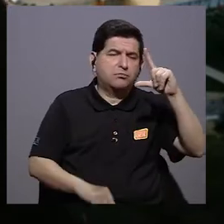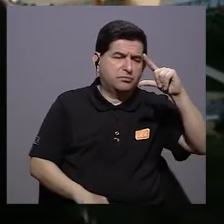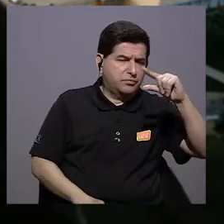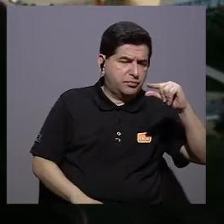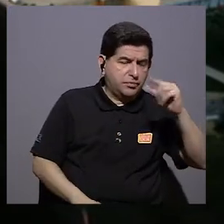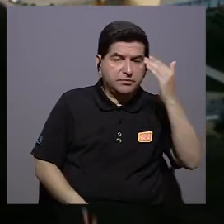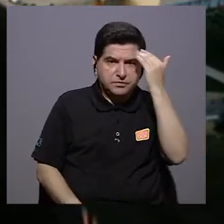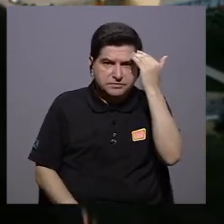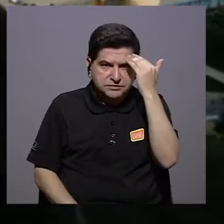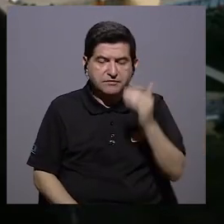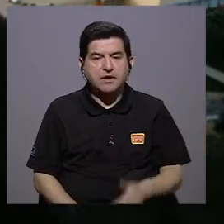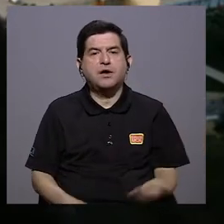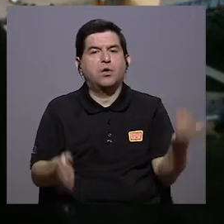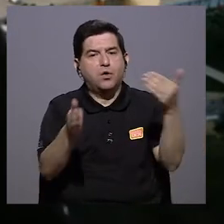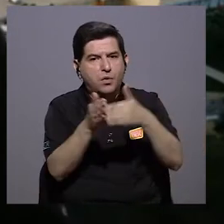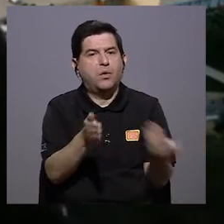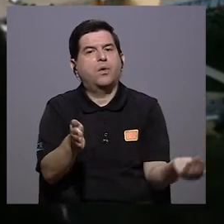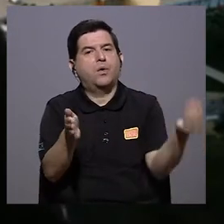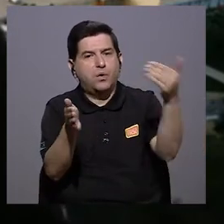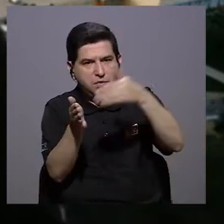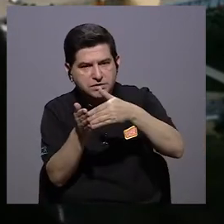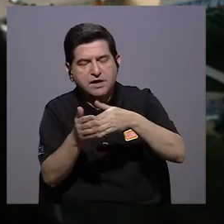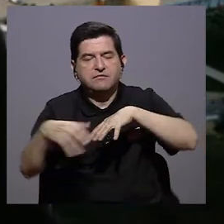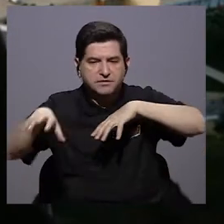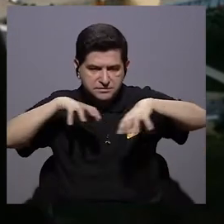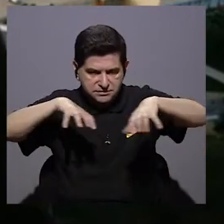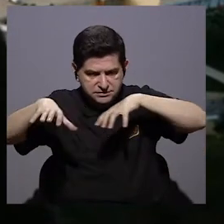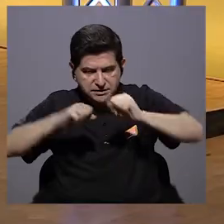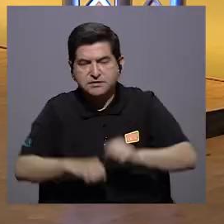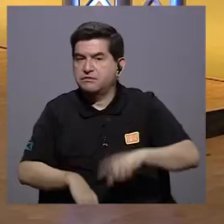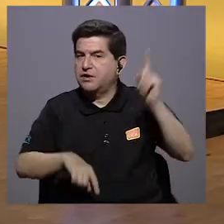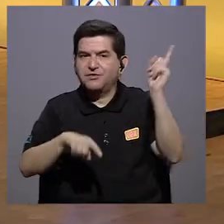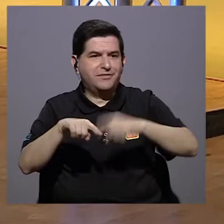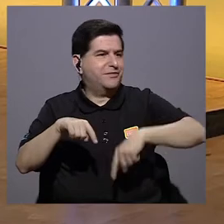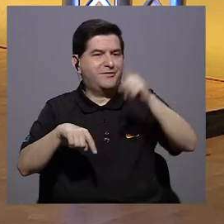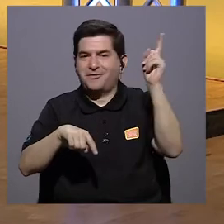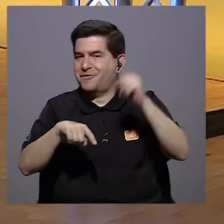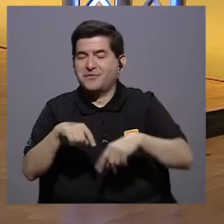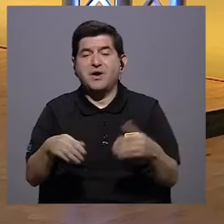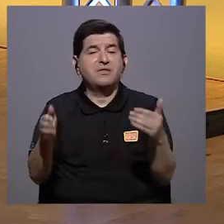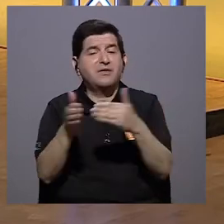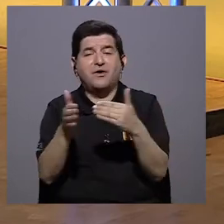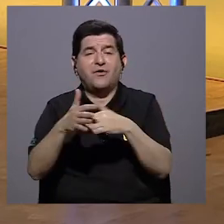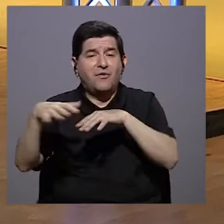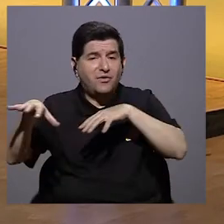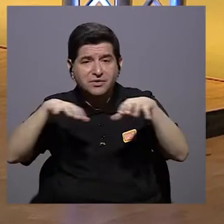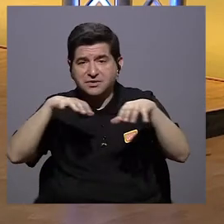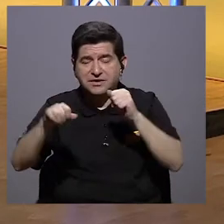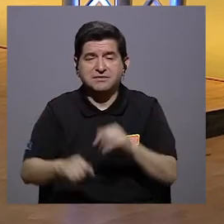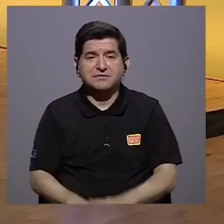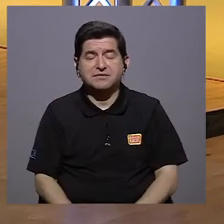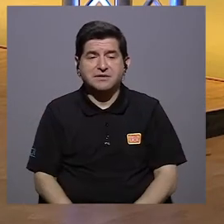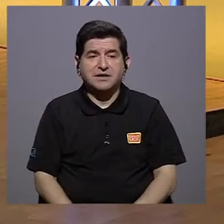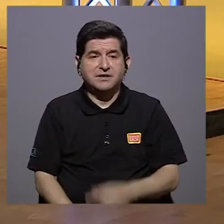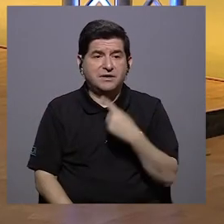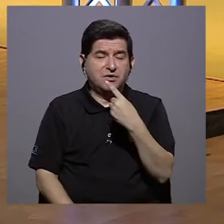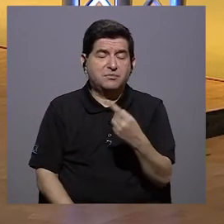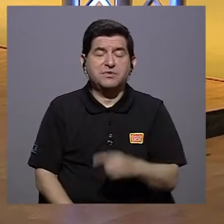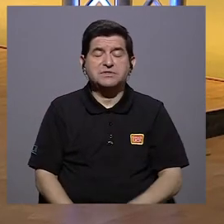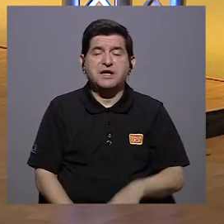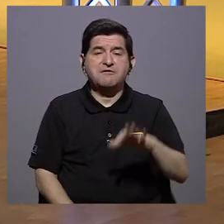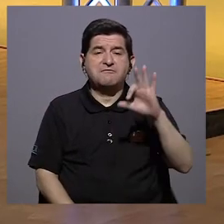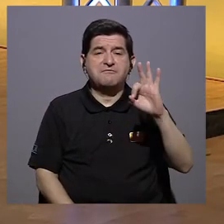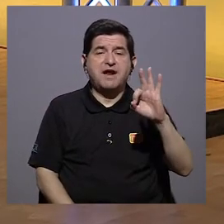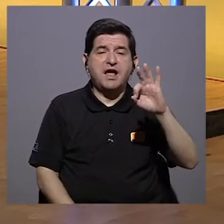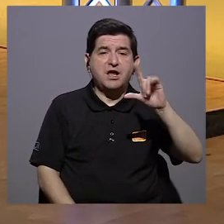Solamente que hay que saber que cuando volvamos a la actividad, no puede ser volver a la actividad como decía Fray